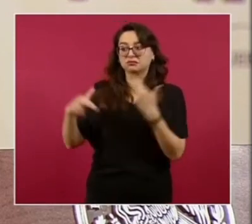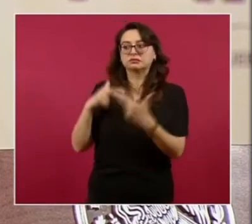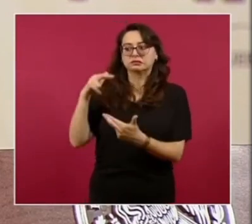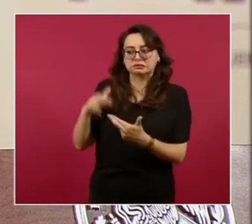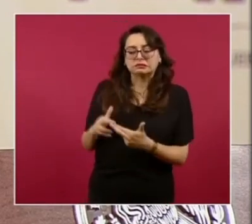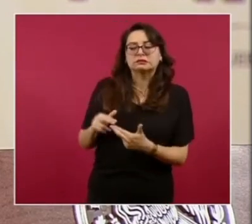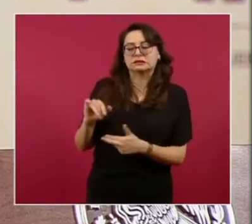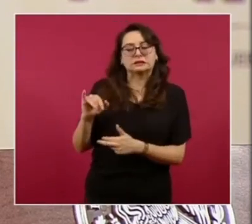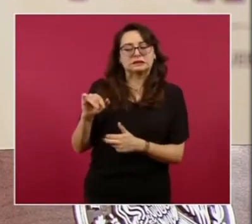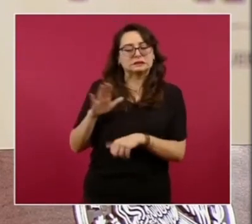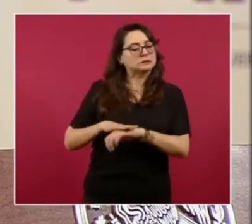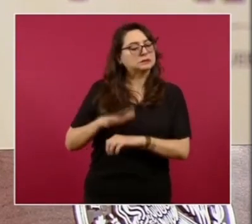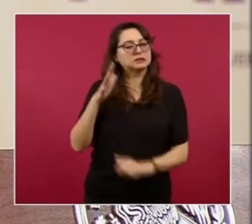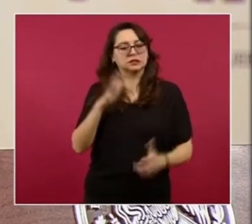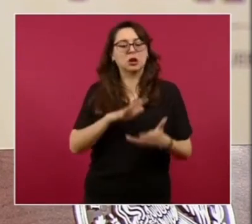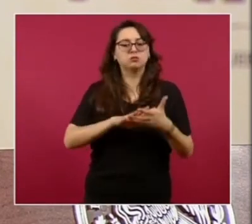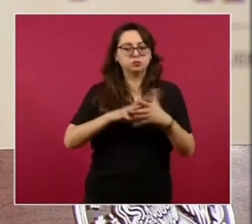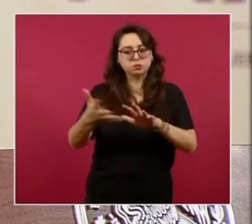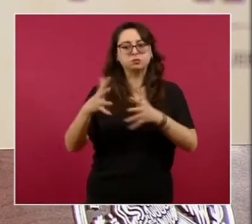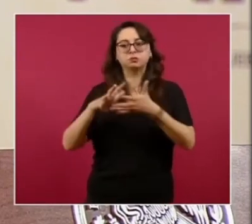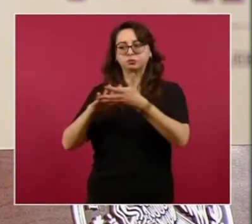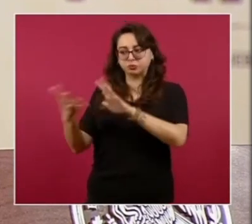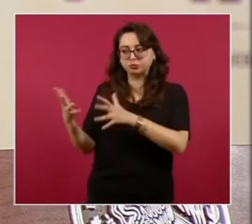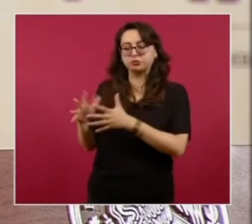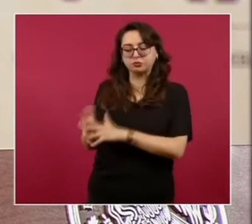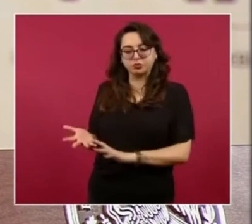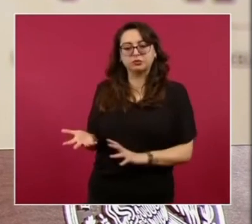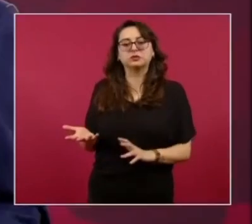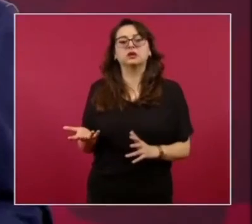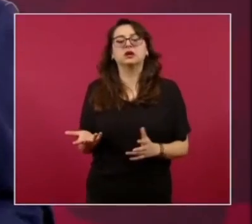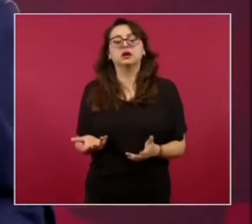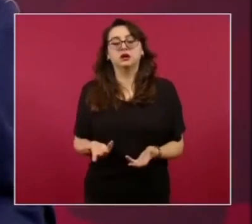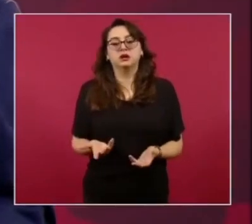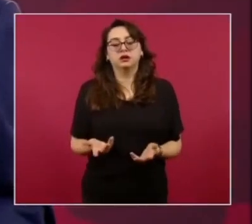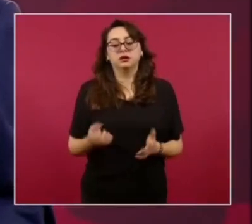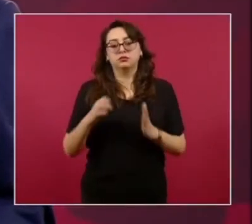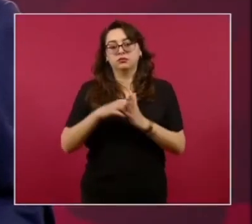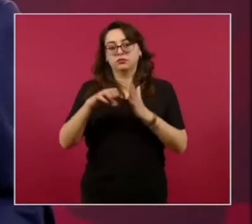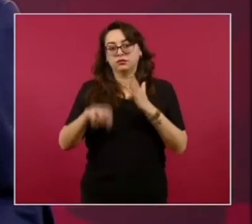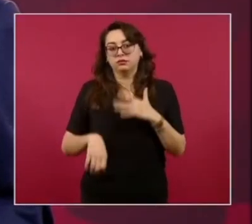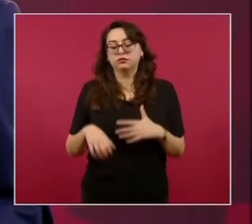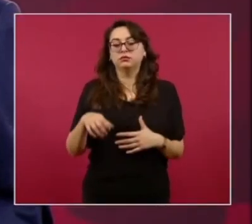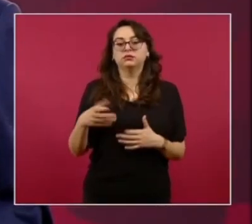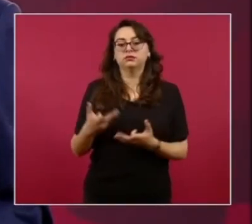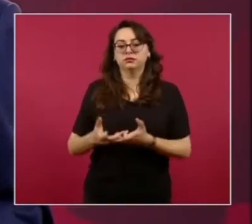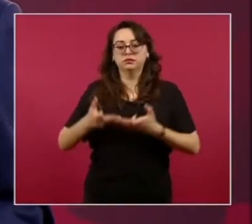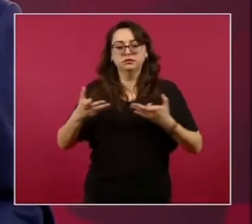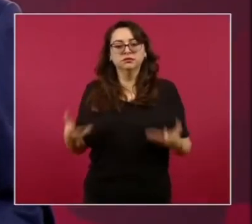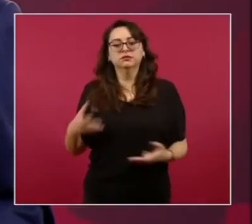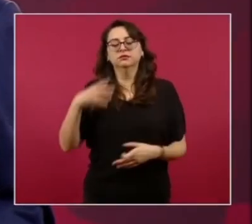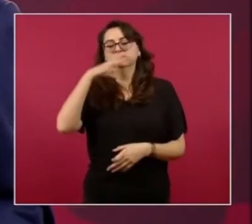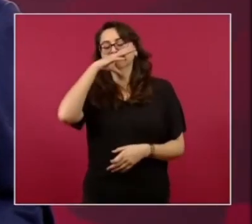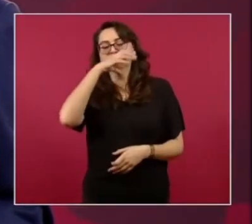ilícitos Esto es el caso de la Tierra Caliente, de